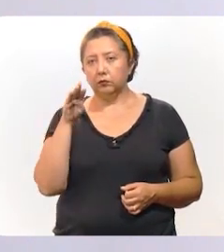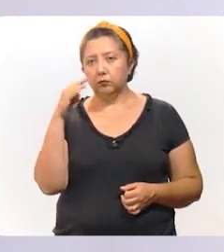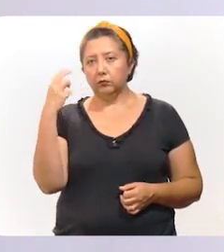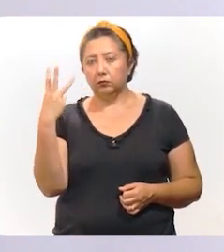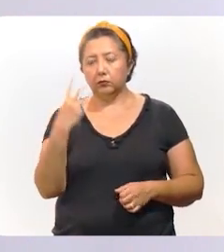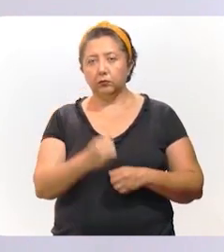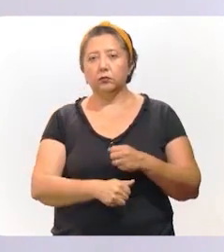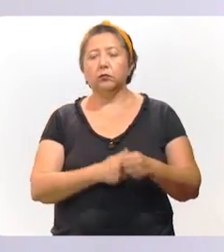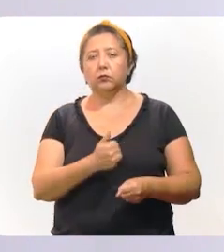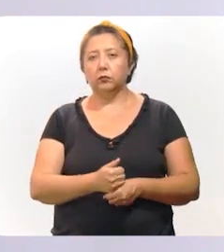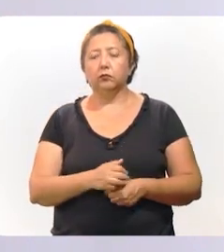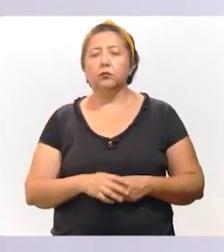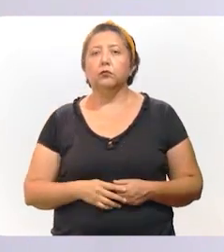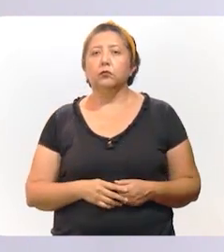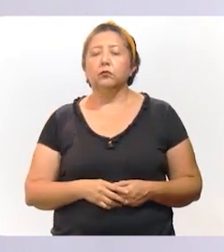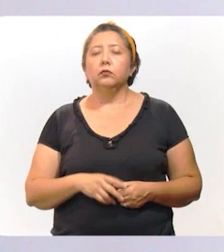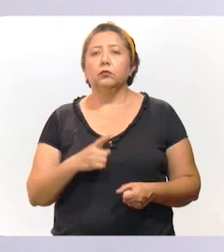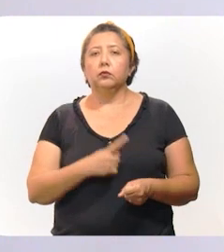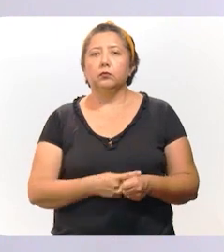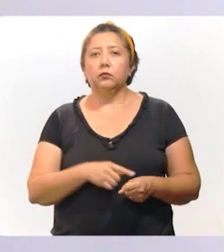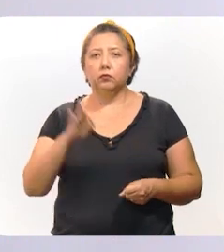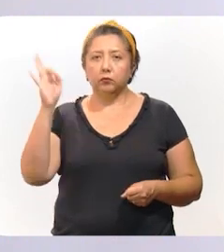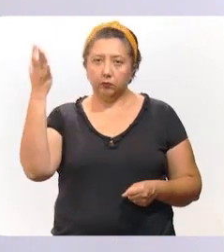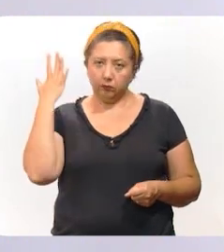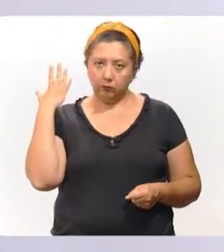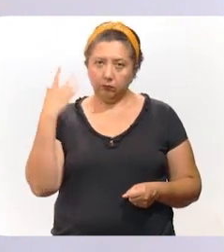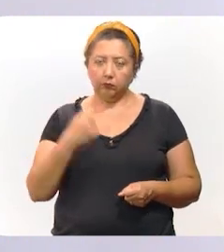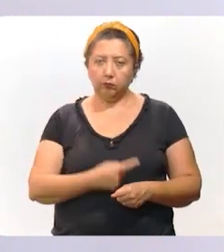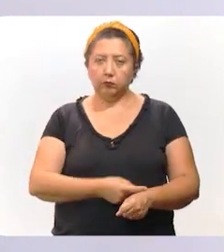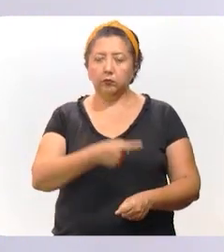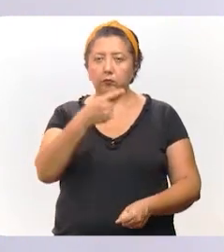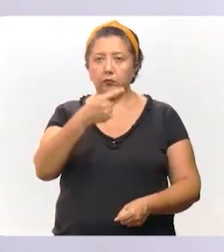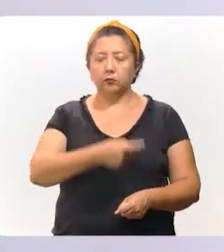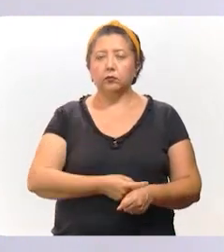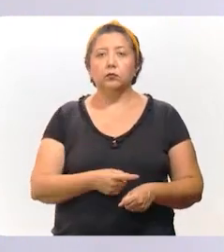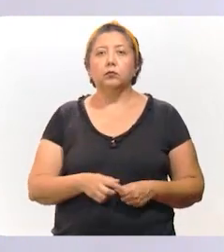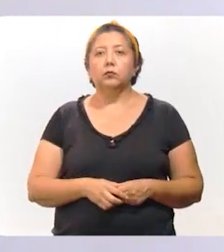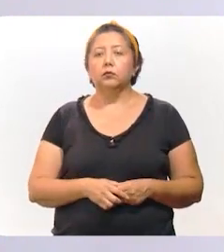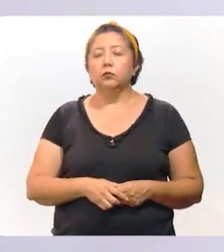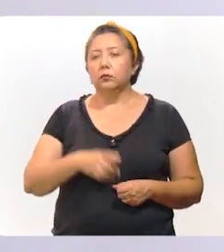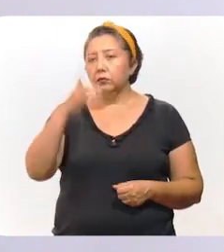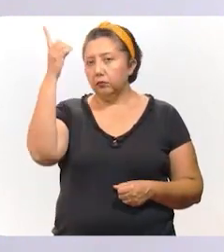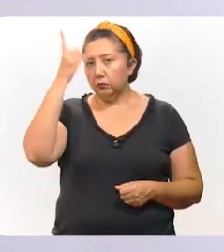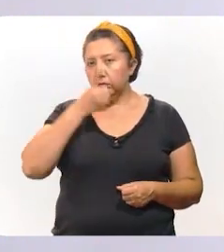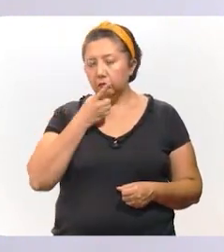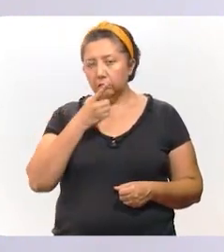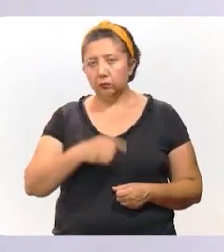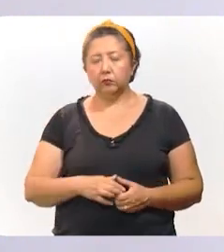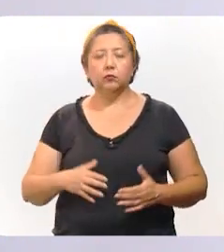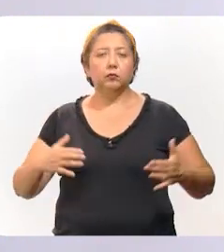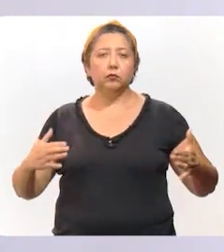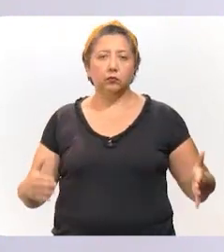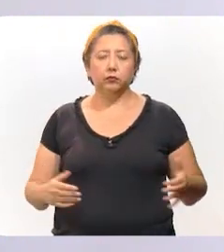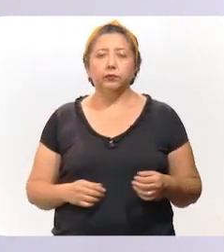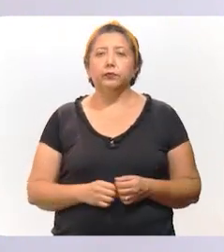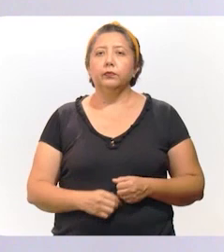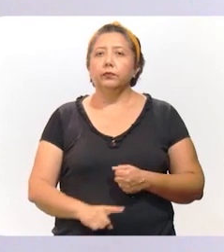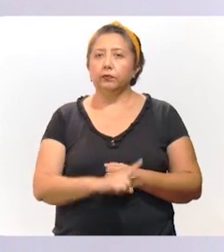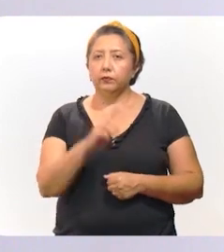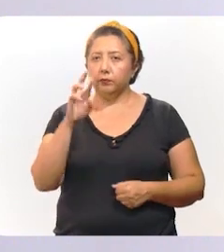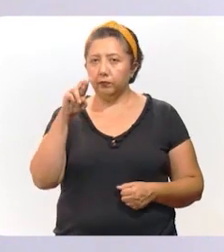93 años. Sus principales enfermedades fueron hipertensión arterial sistémica, diabetes mellitus, obesidad,